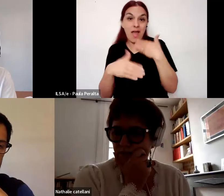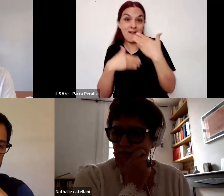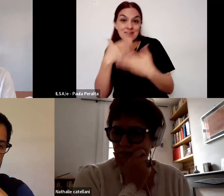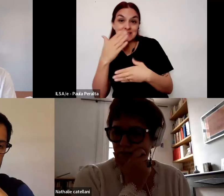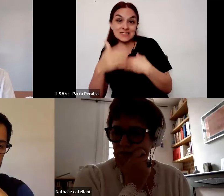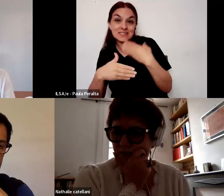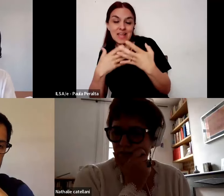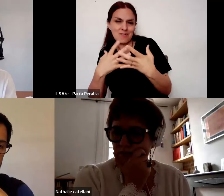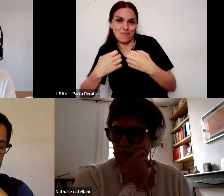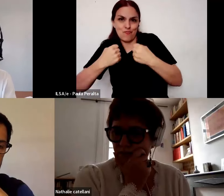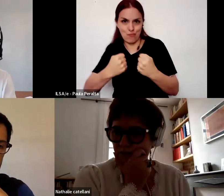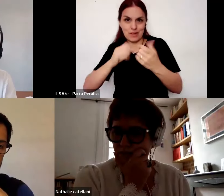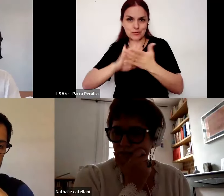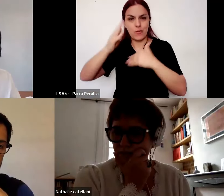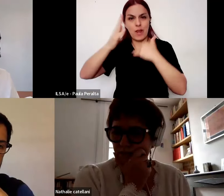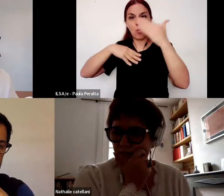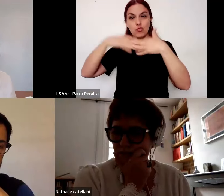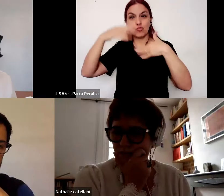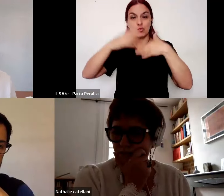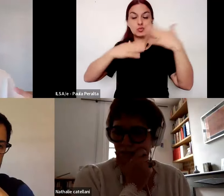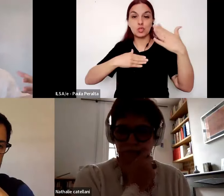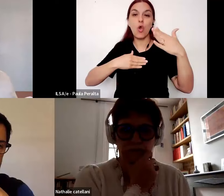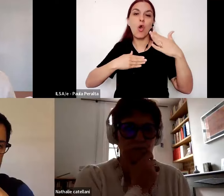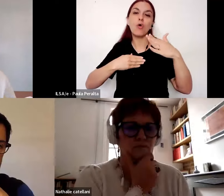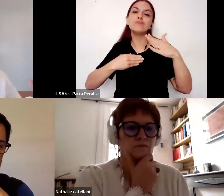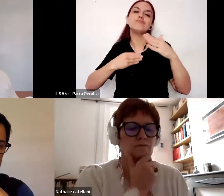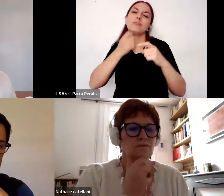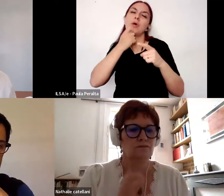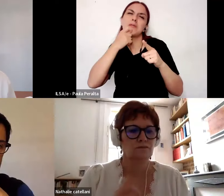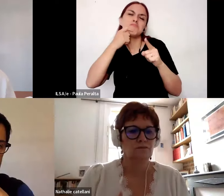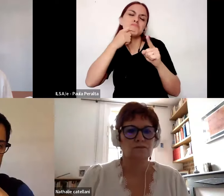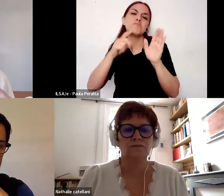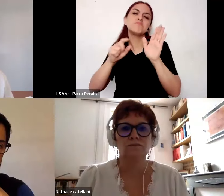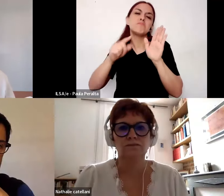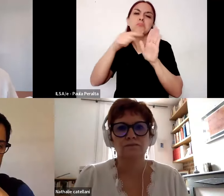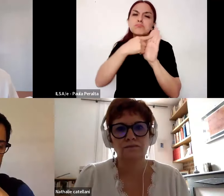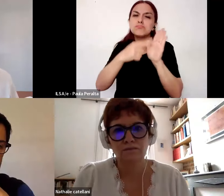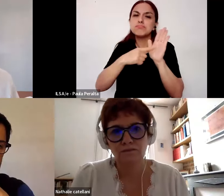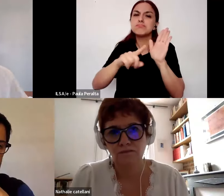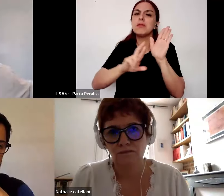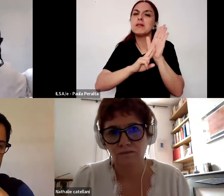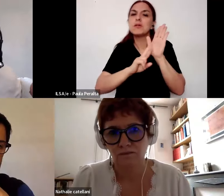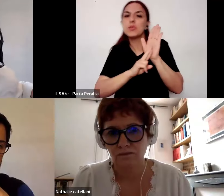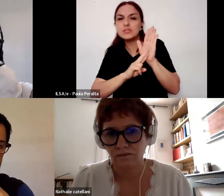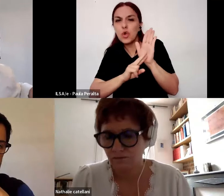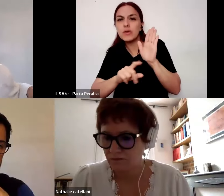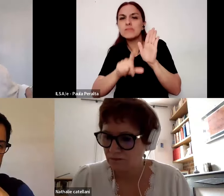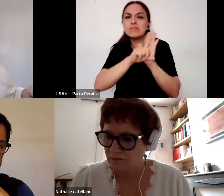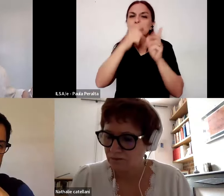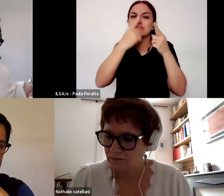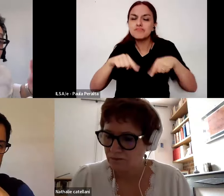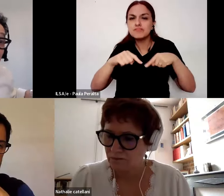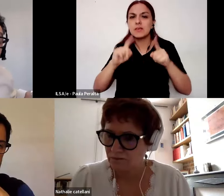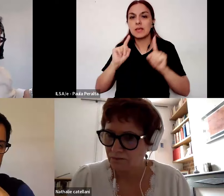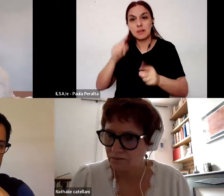firme en la construcción de regulaciones marcos normativos que favorezcan también y que reconozcan de hecho